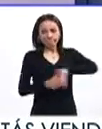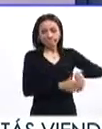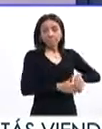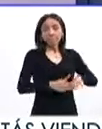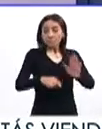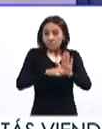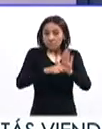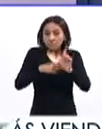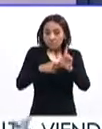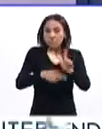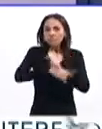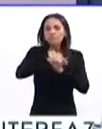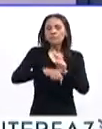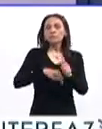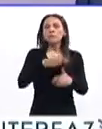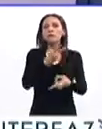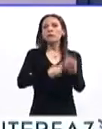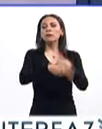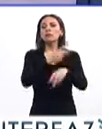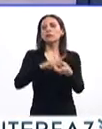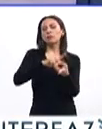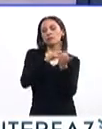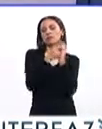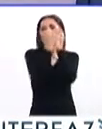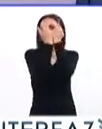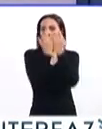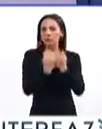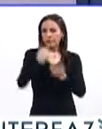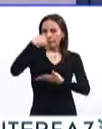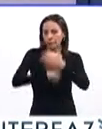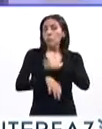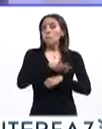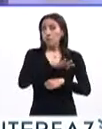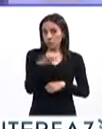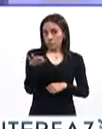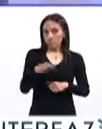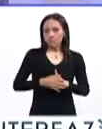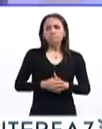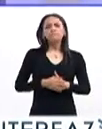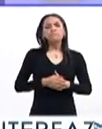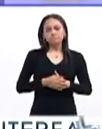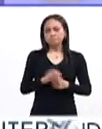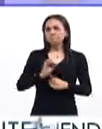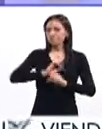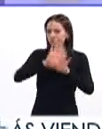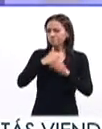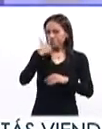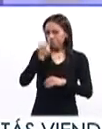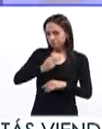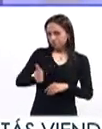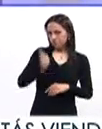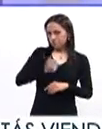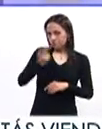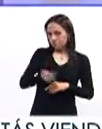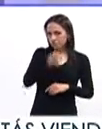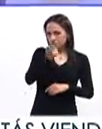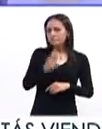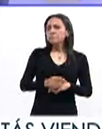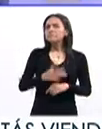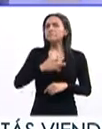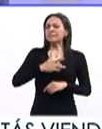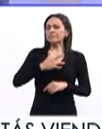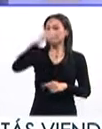trastorno depresivo posteriormente. Claro, me gustaría preguntarte exactamente, ¿cuándo los síntomas